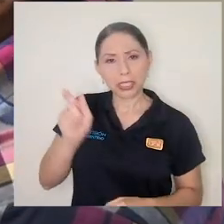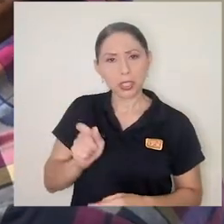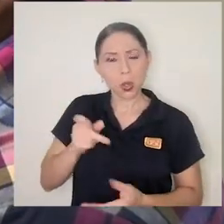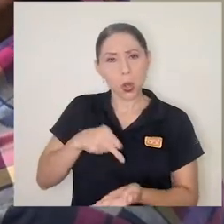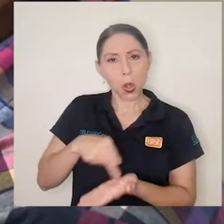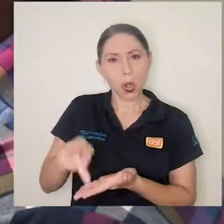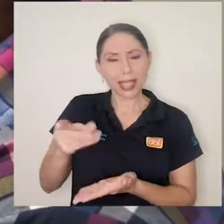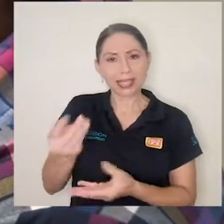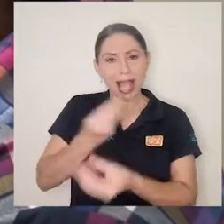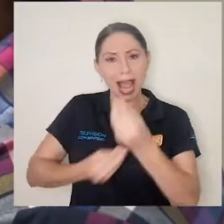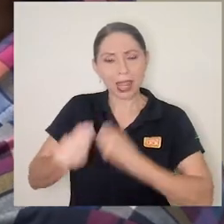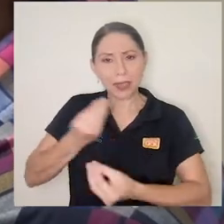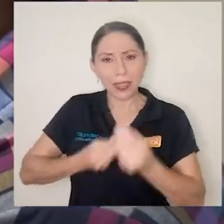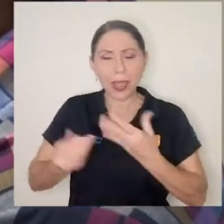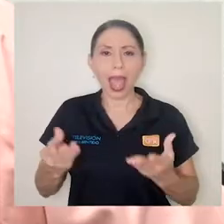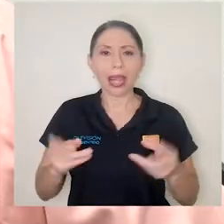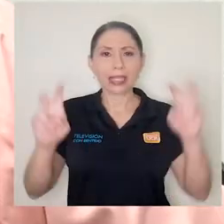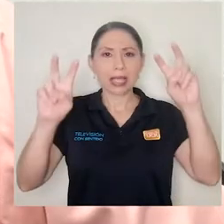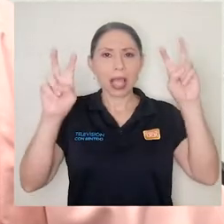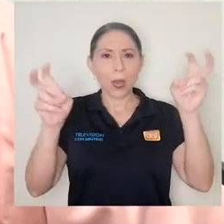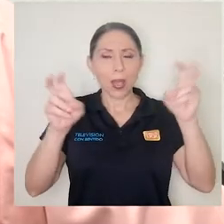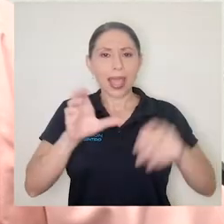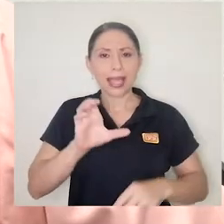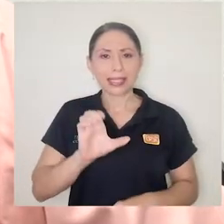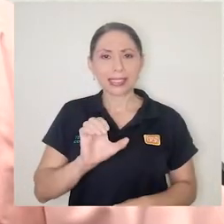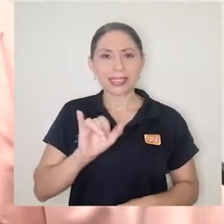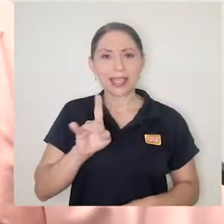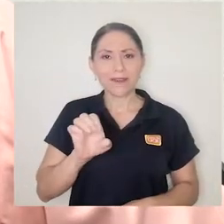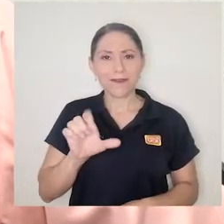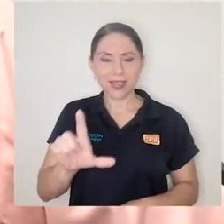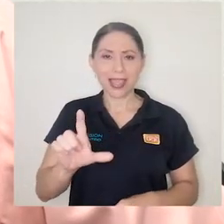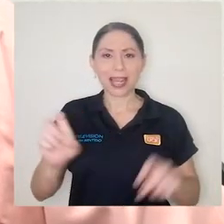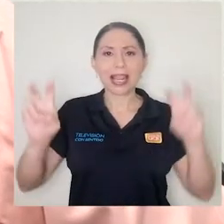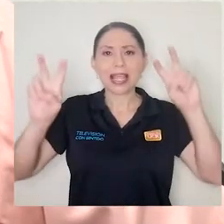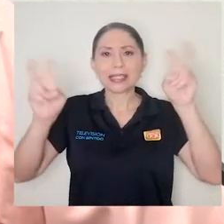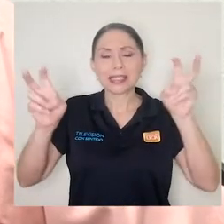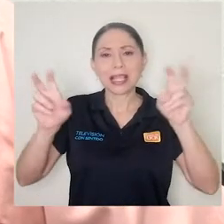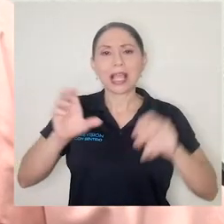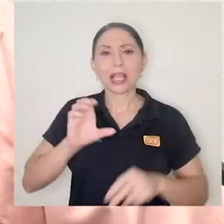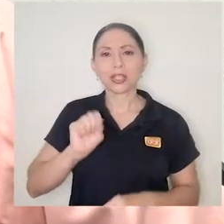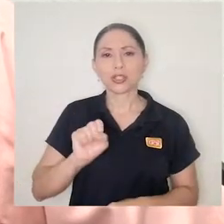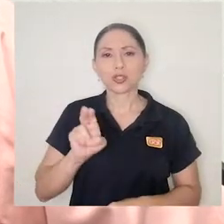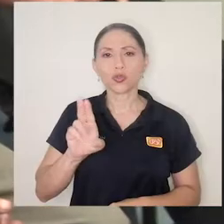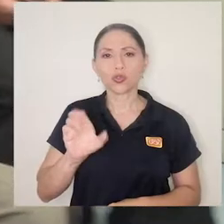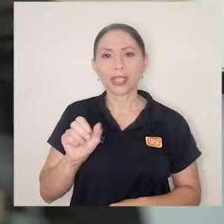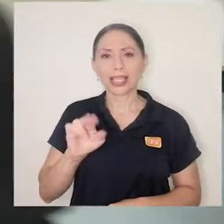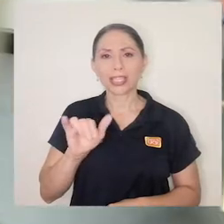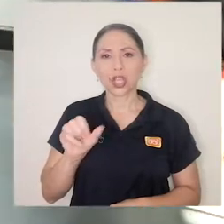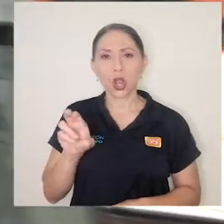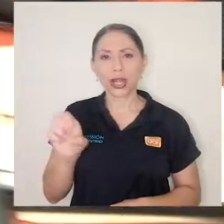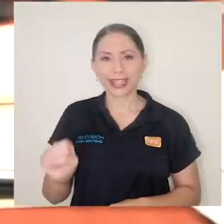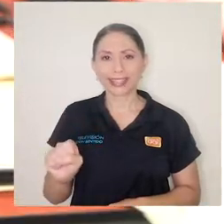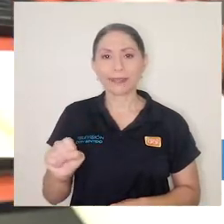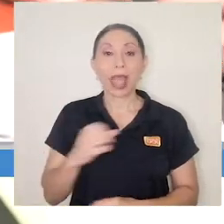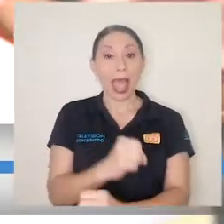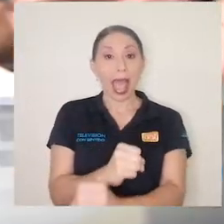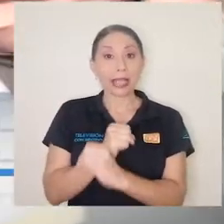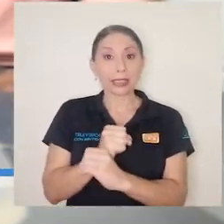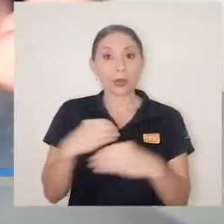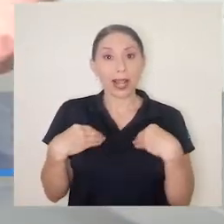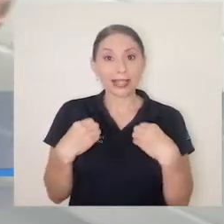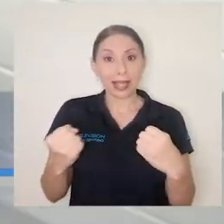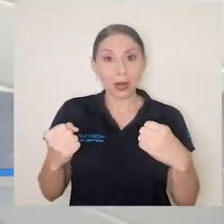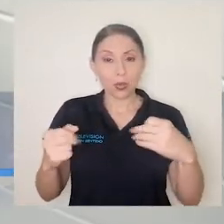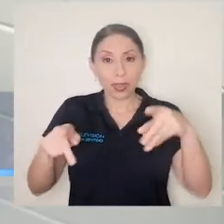alimentarias, materia civil, materia de sucesiones. Para asegurar la salud de las